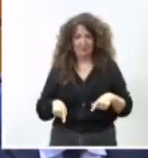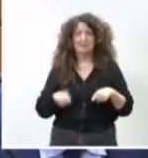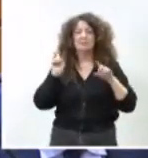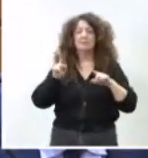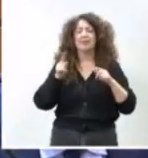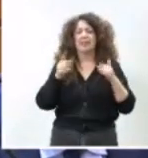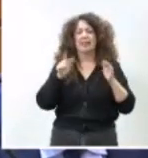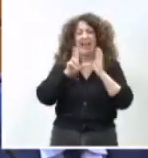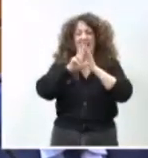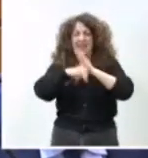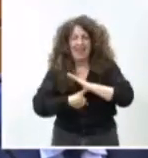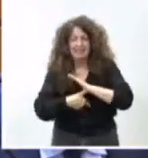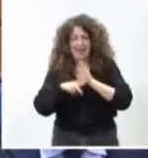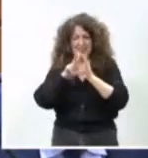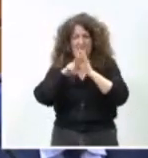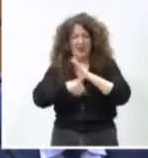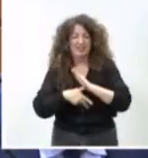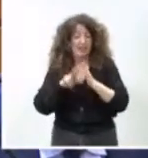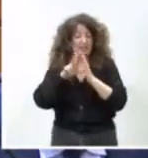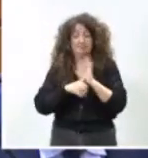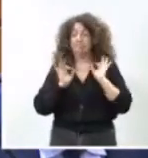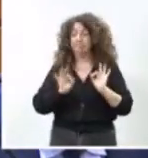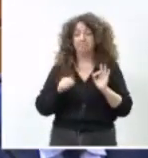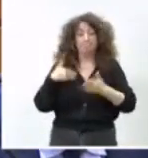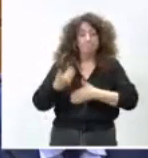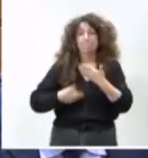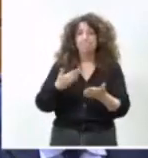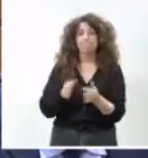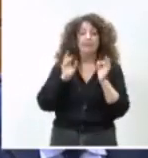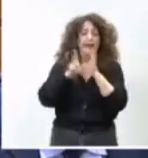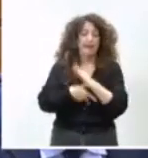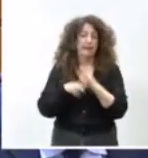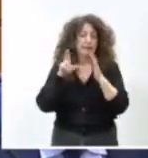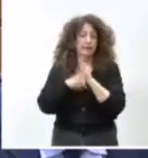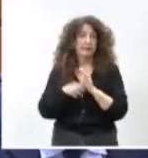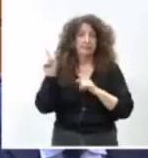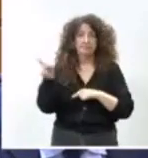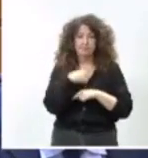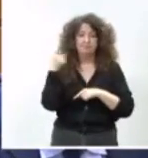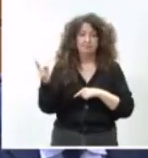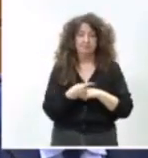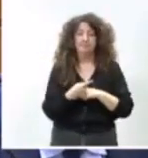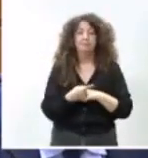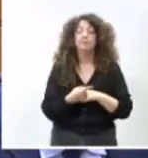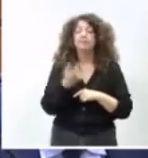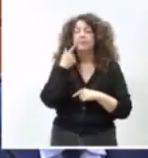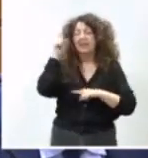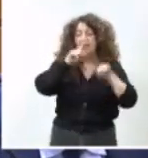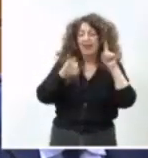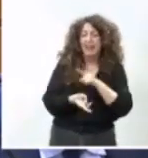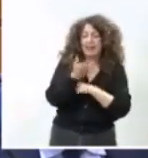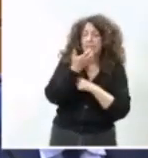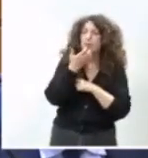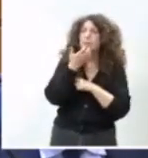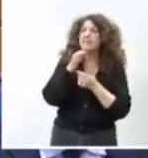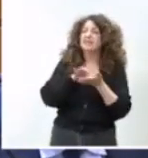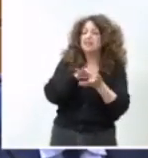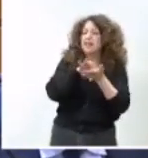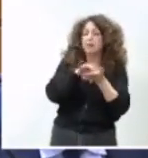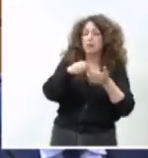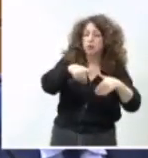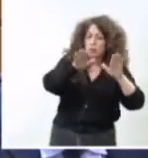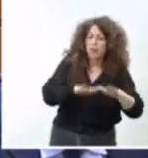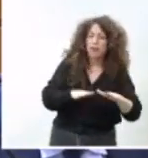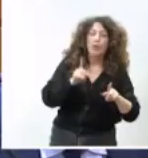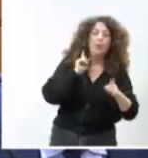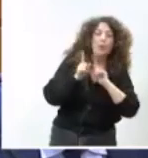retrasos son parte ya del día a día. Y menciono algunos de los incidentes. Sus presiones de servicios de última hora en los tramos